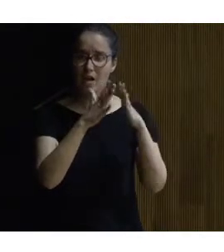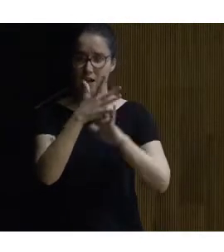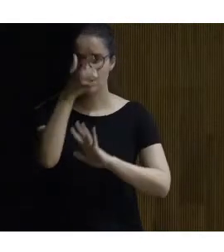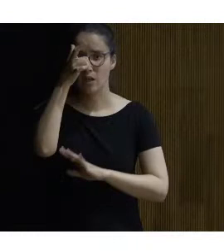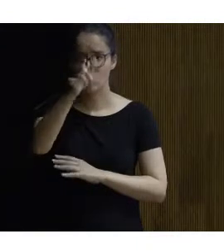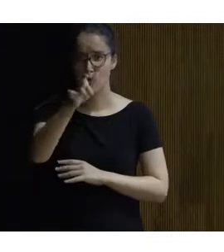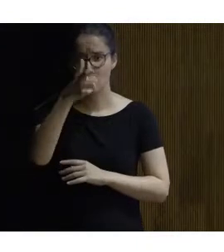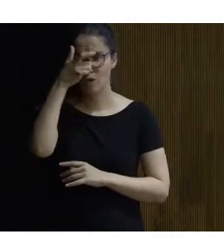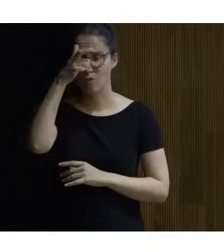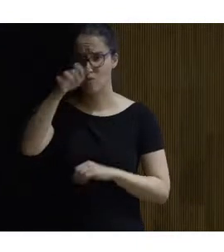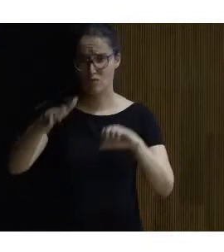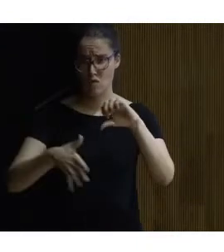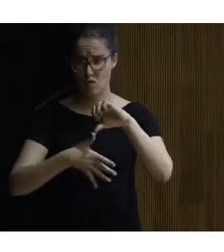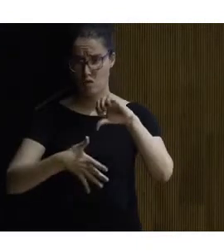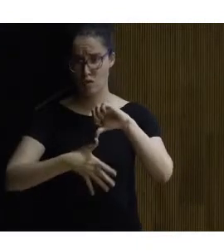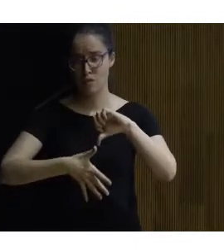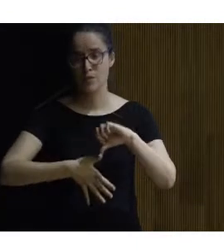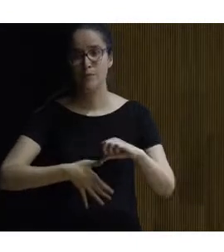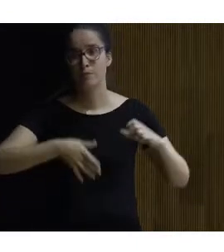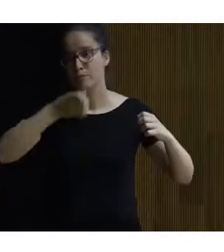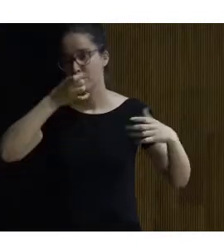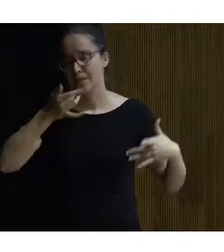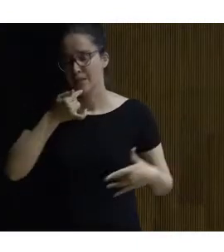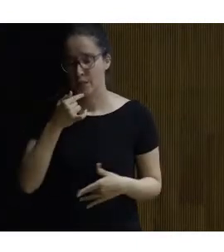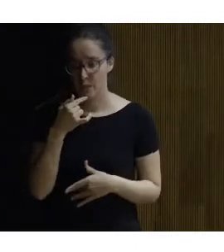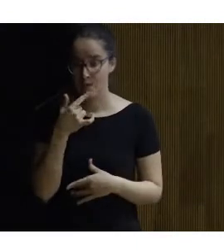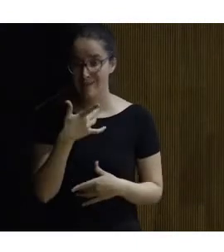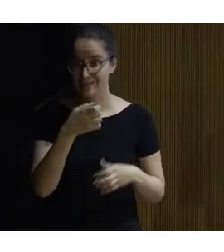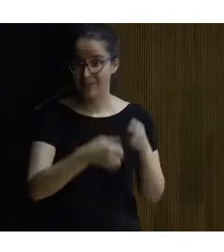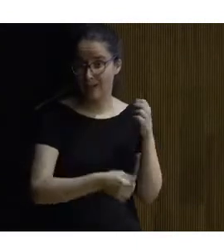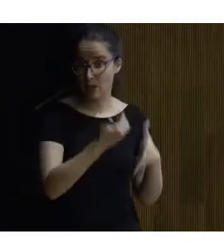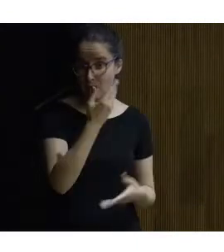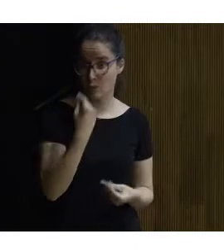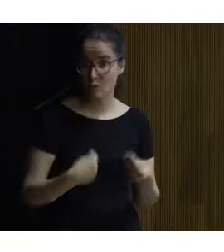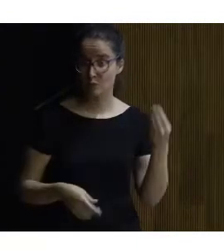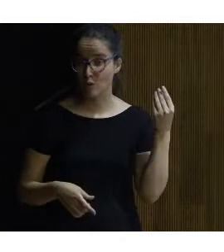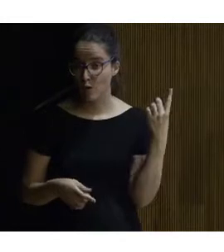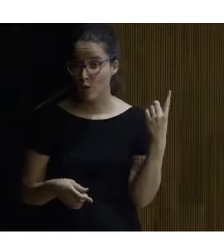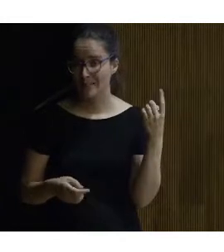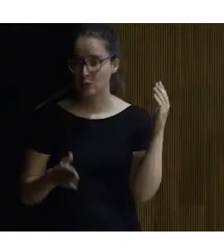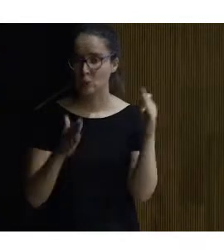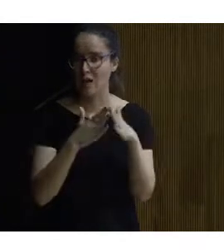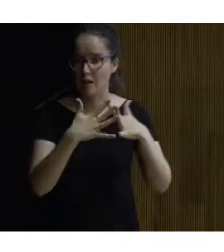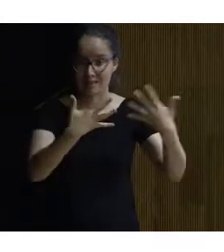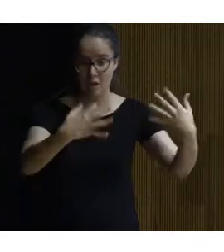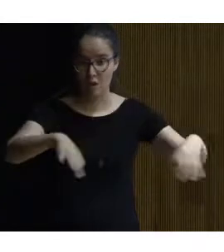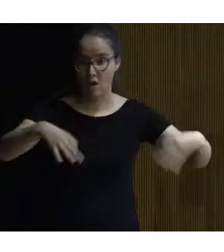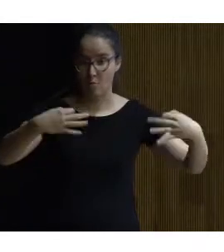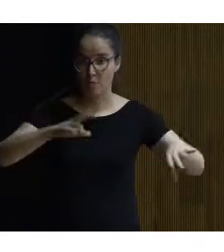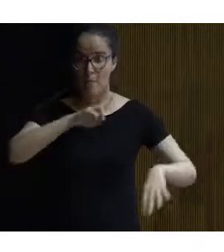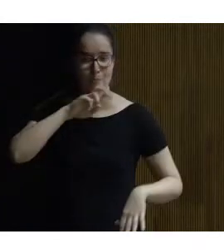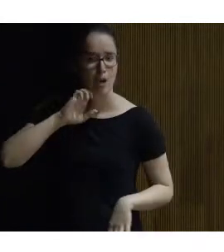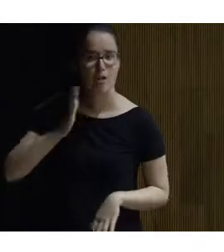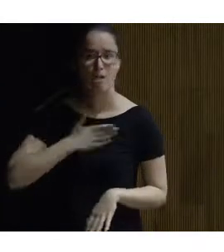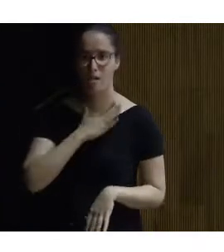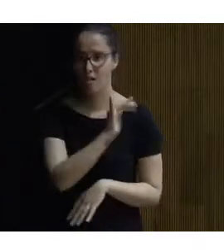pueblo de un pueblo de Hispanoamérica y nos decía este edificio que es una casa normal y corriente tiene valor